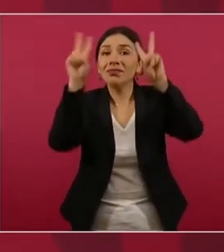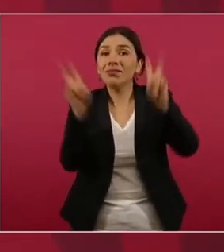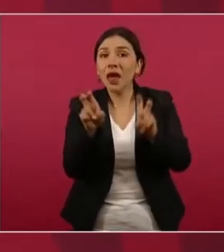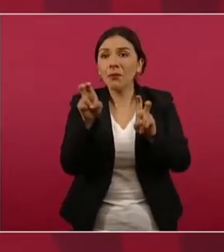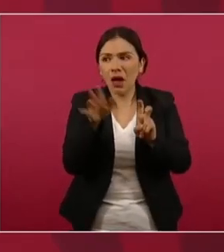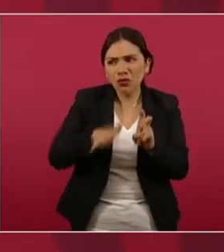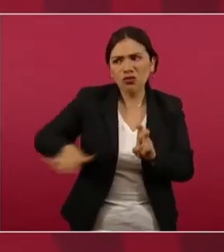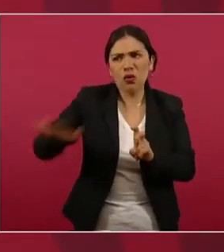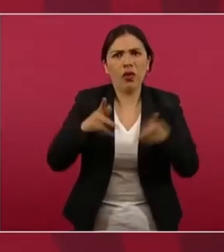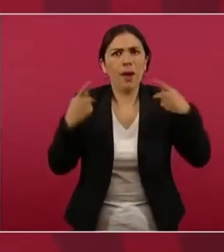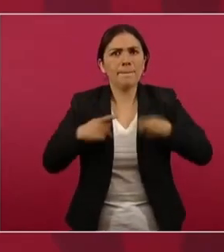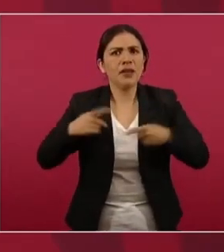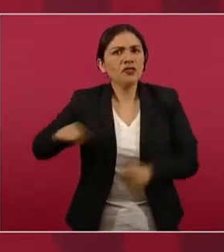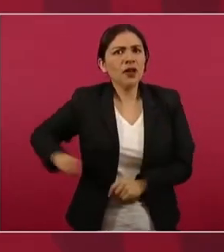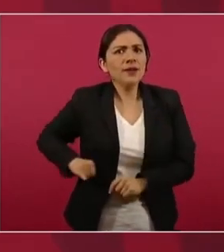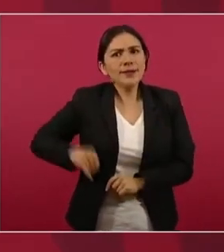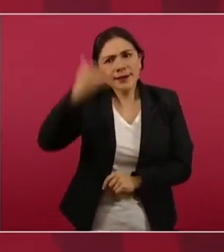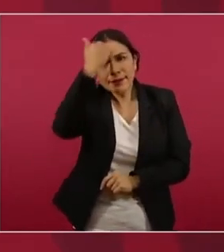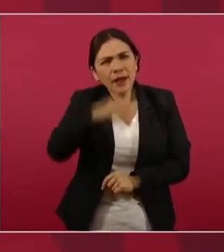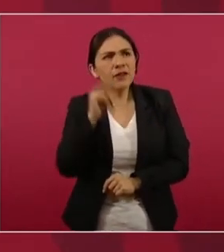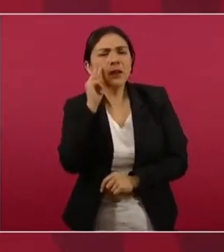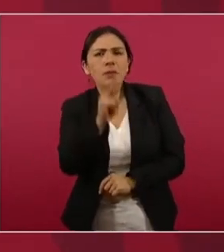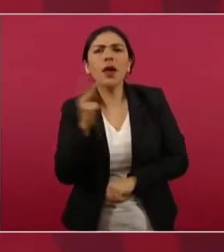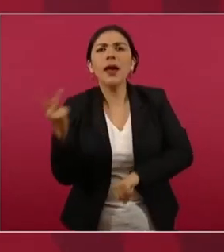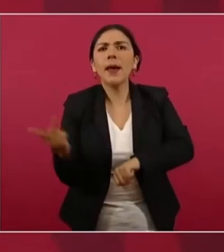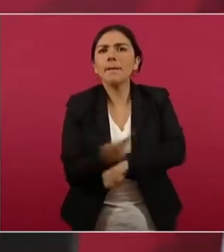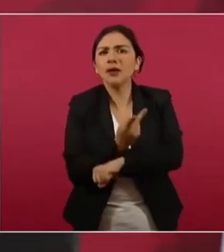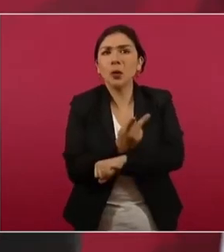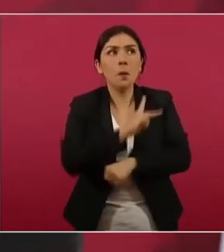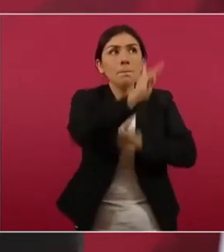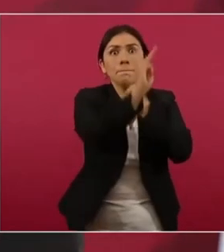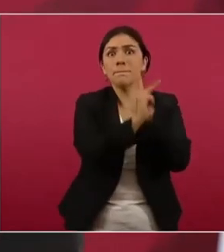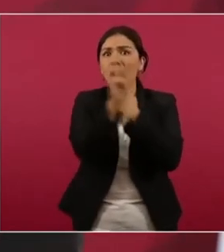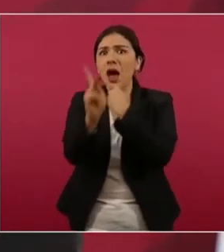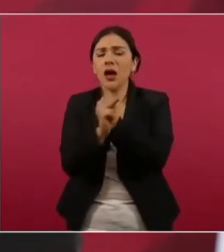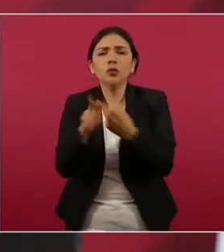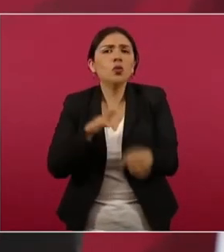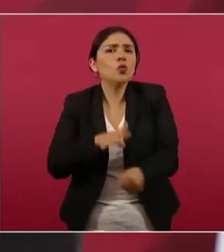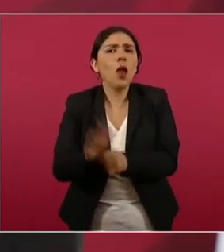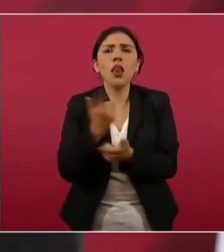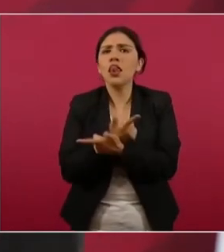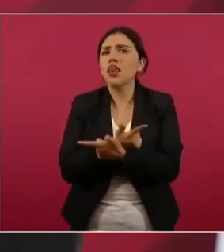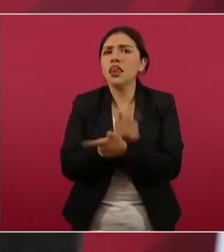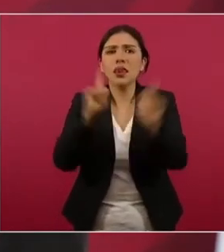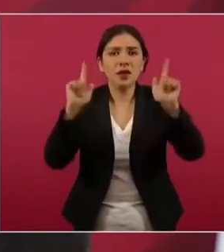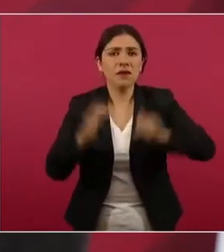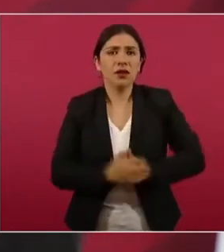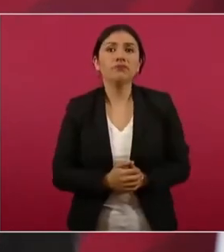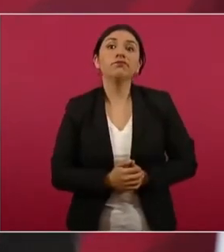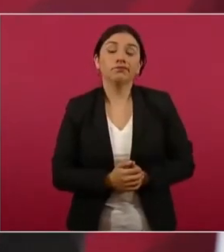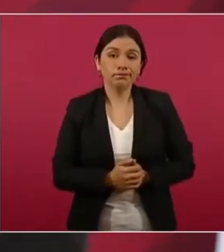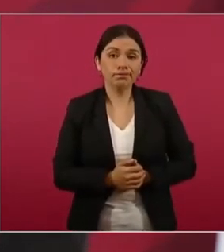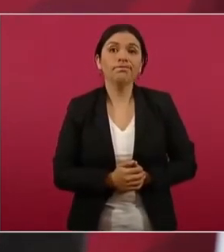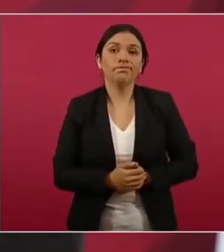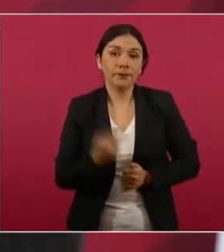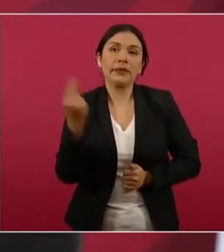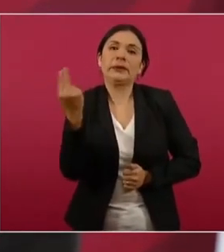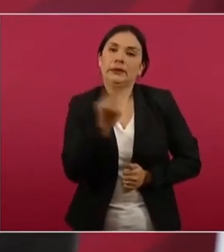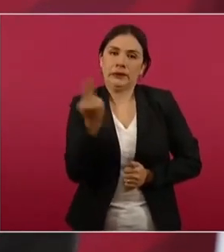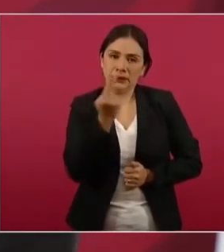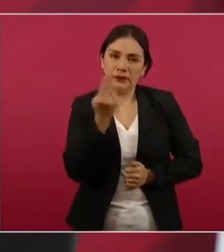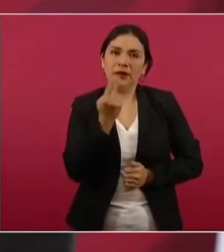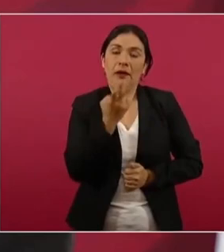interés público en cualquier país y se tiene que dar